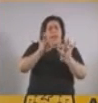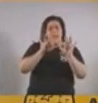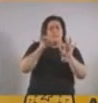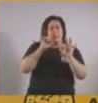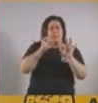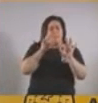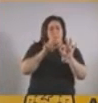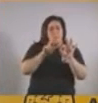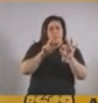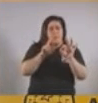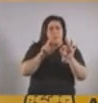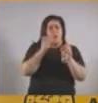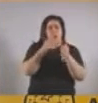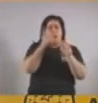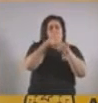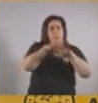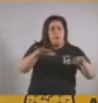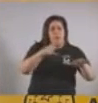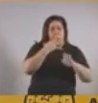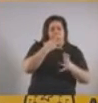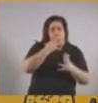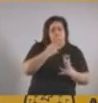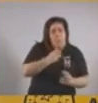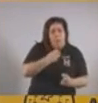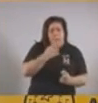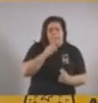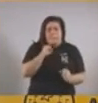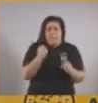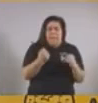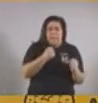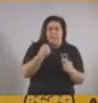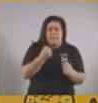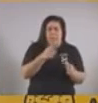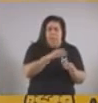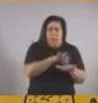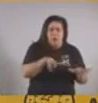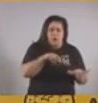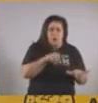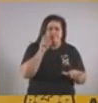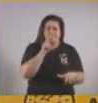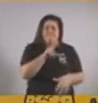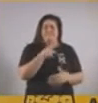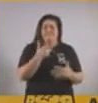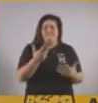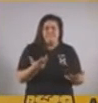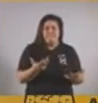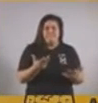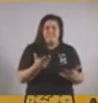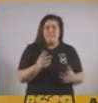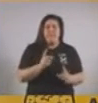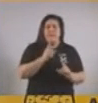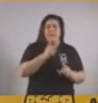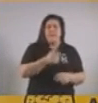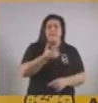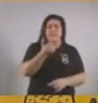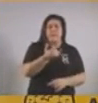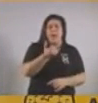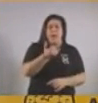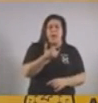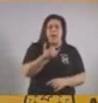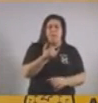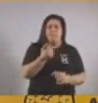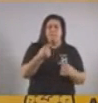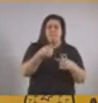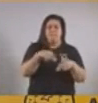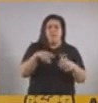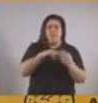de depresión, de angustia, de ansiedad en los más chicos. Y también generó un impacto muy negativo en las